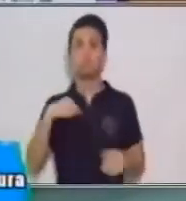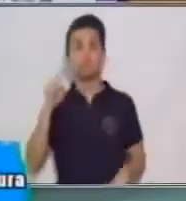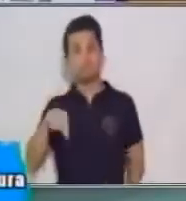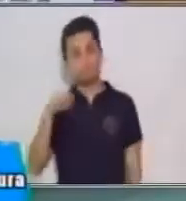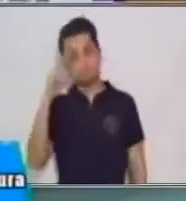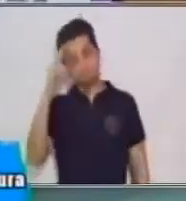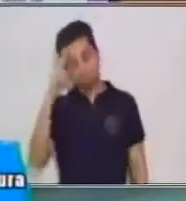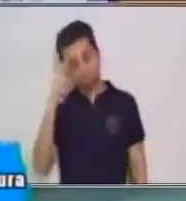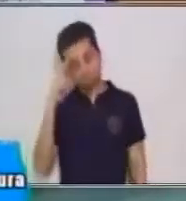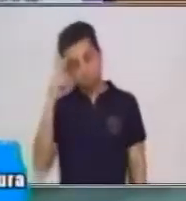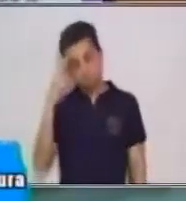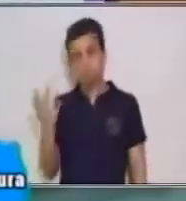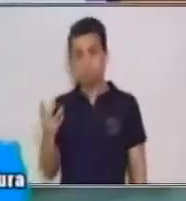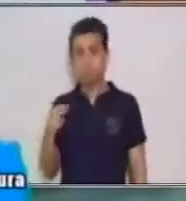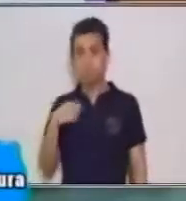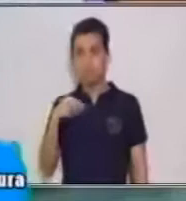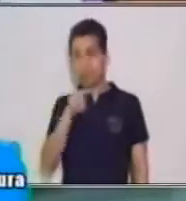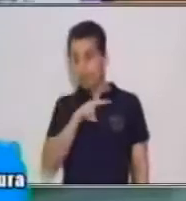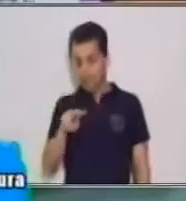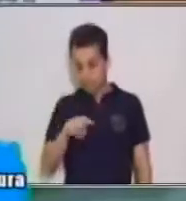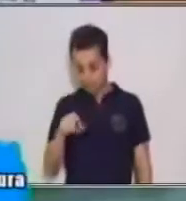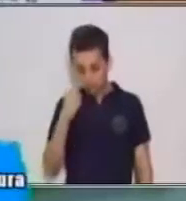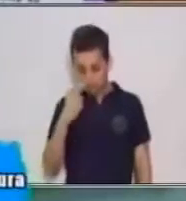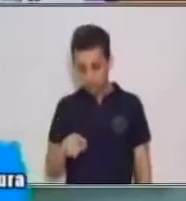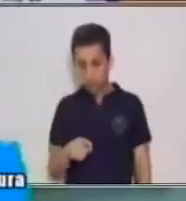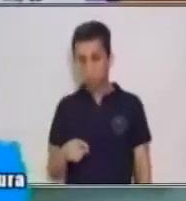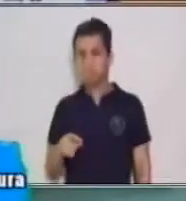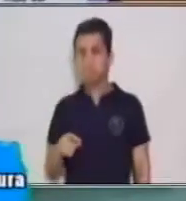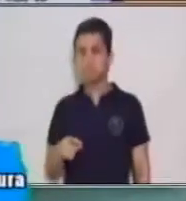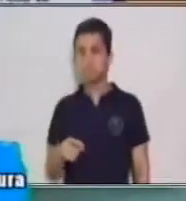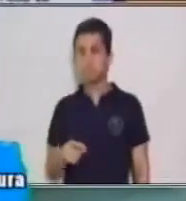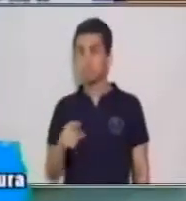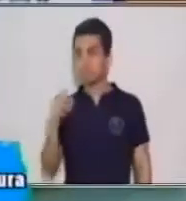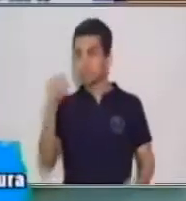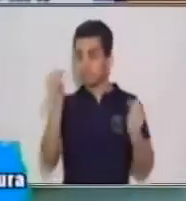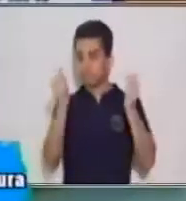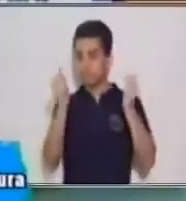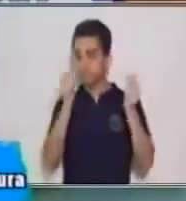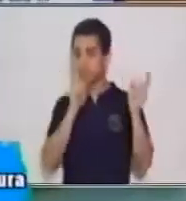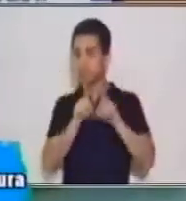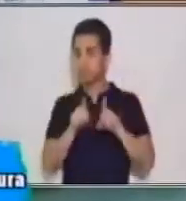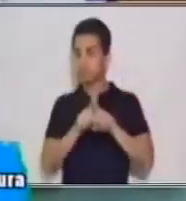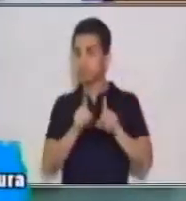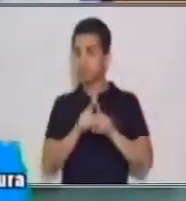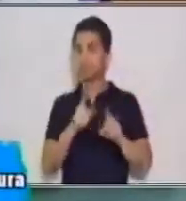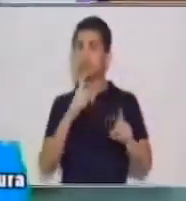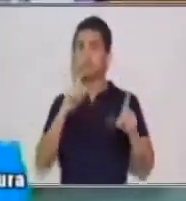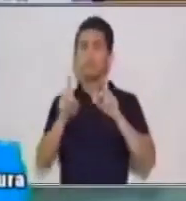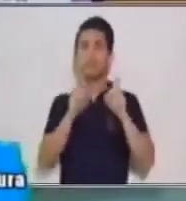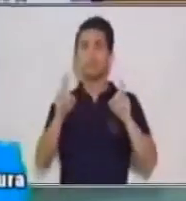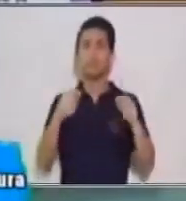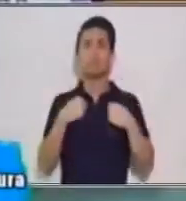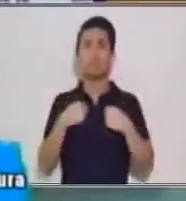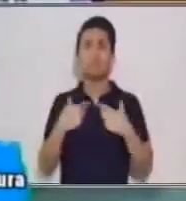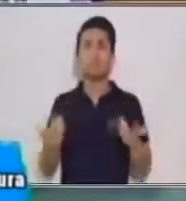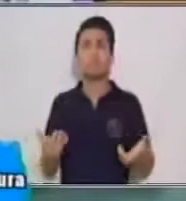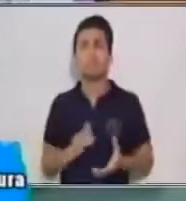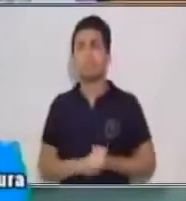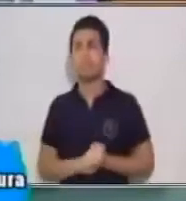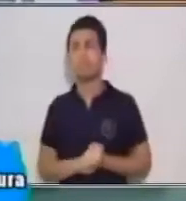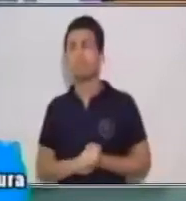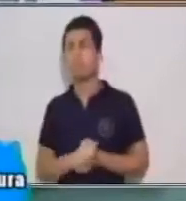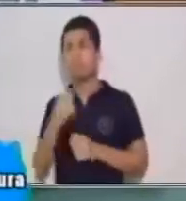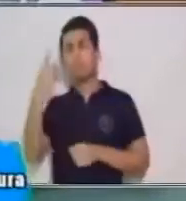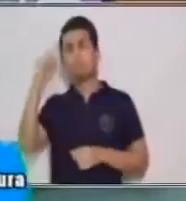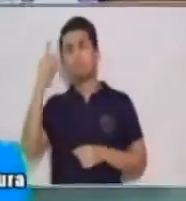Vamos a leer de manera concreta, de manera eficaz y preguntándonos, ¿para